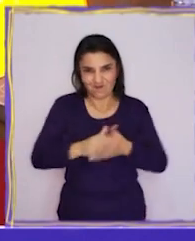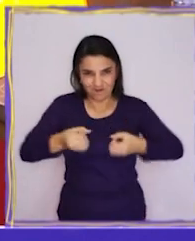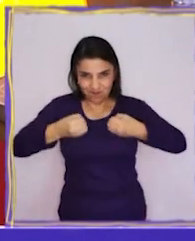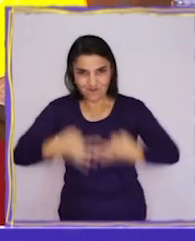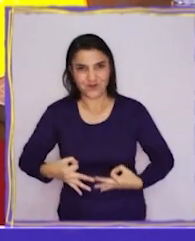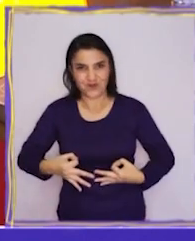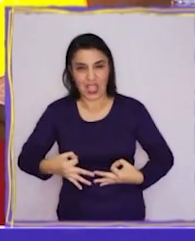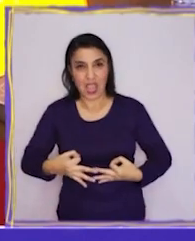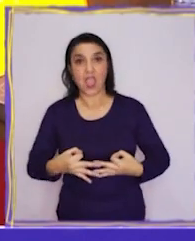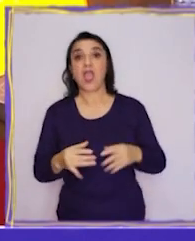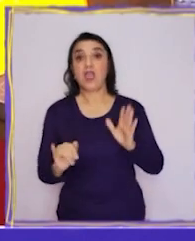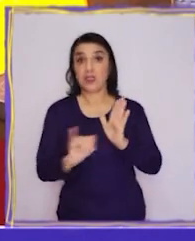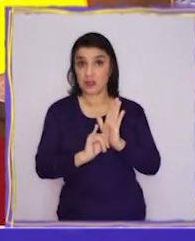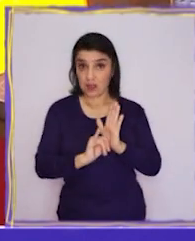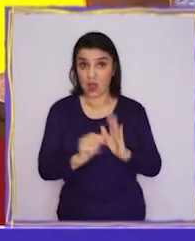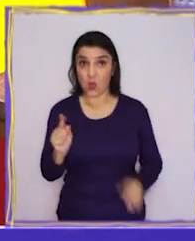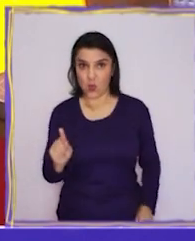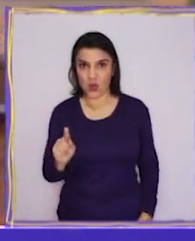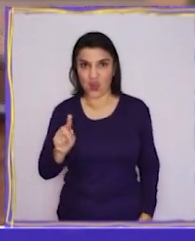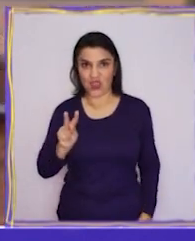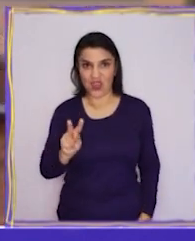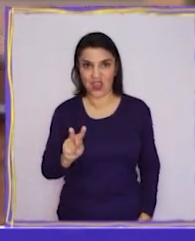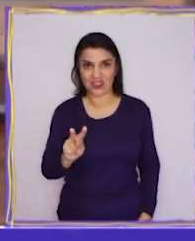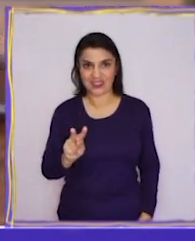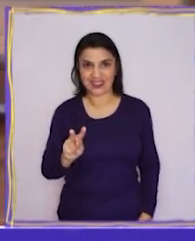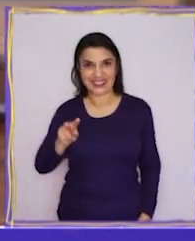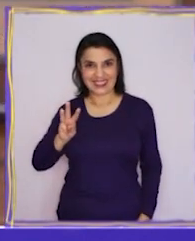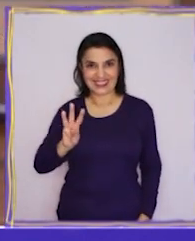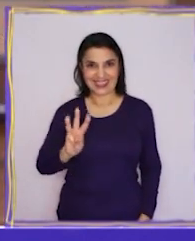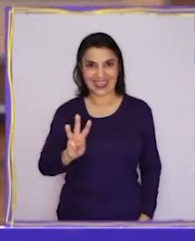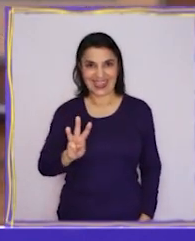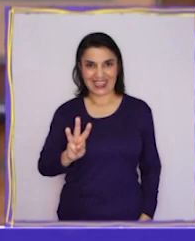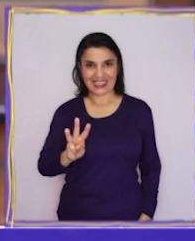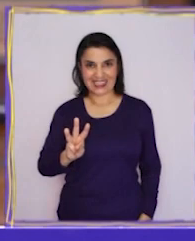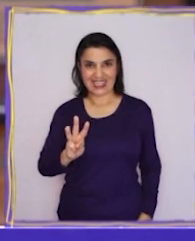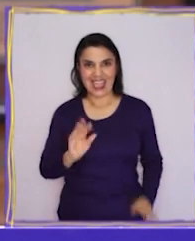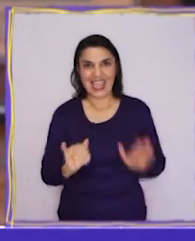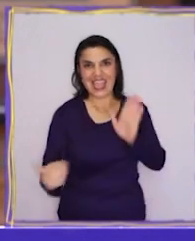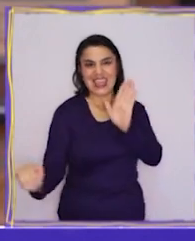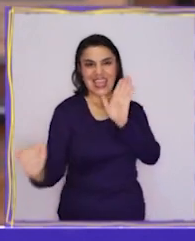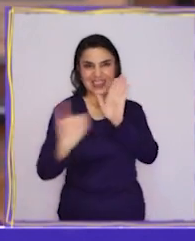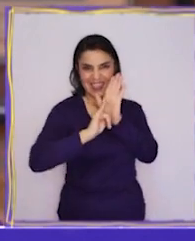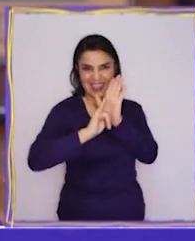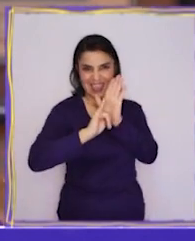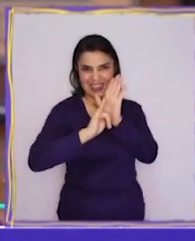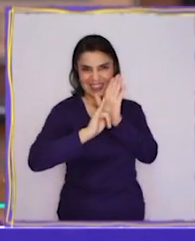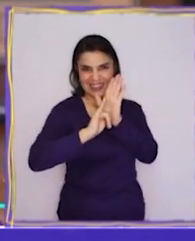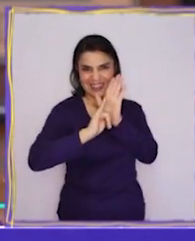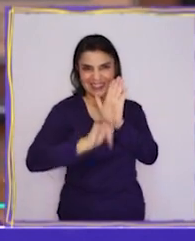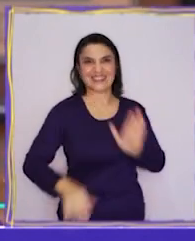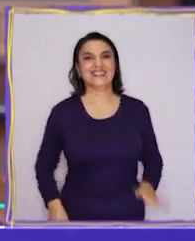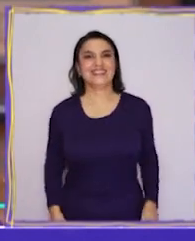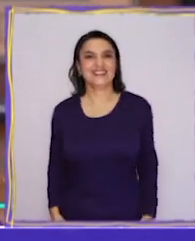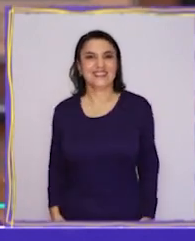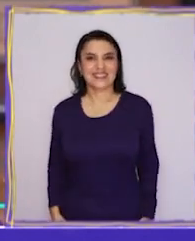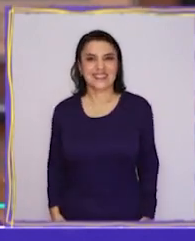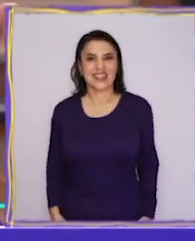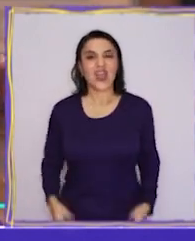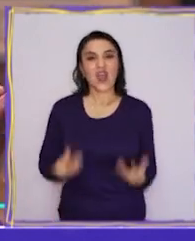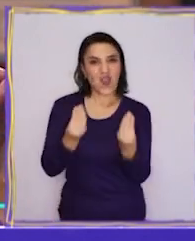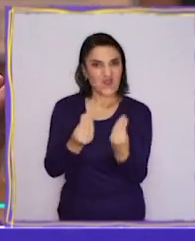esta palabra todos juntos? Uno, dos, tres, identidad.